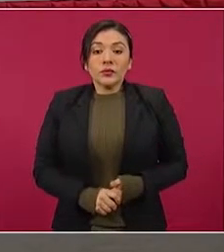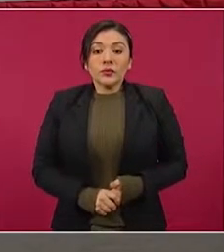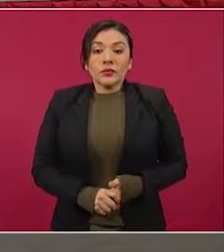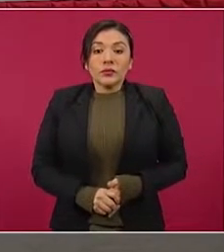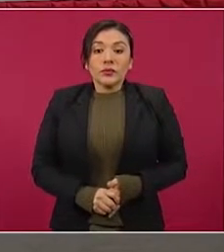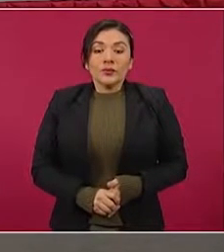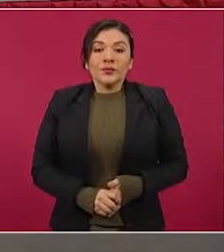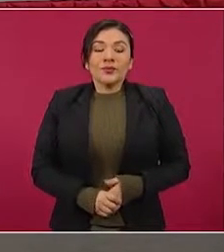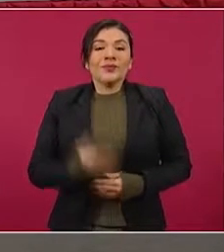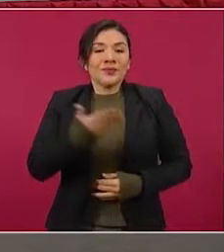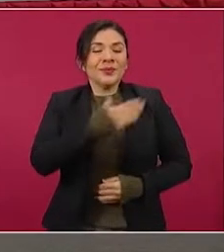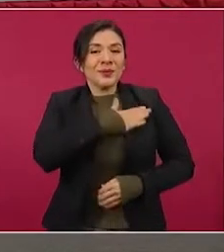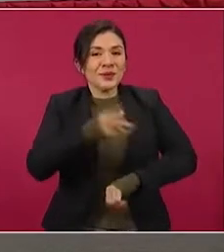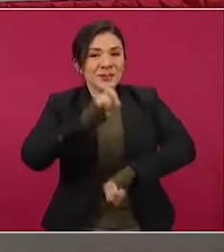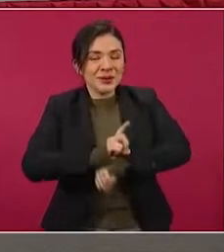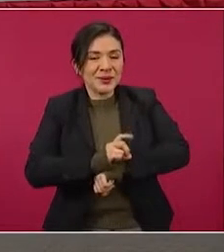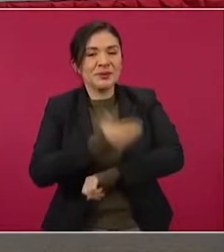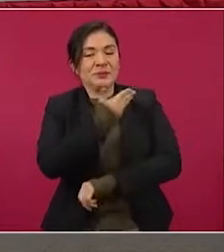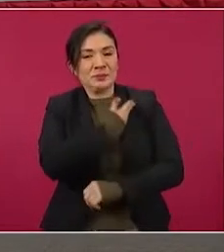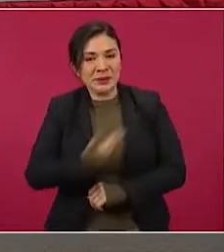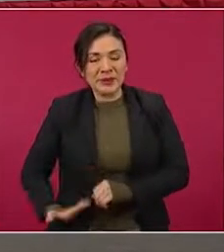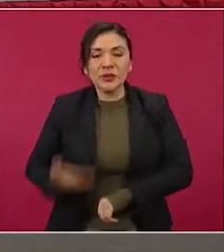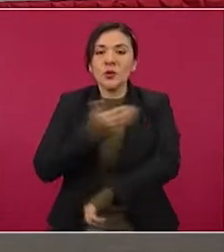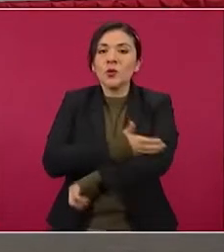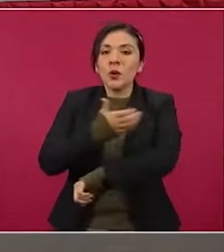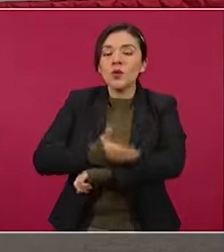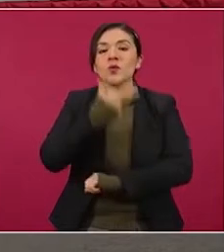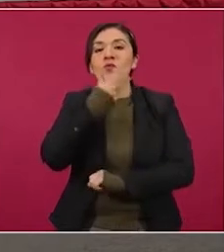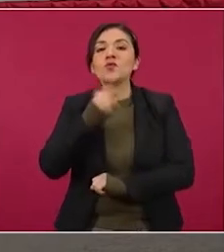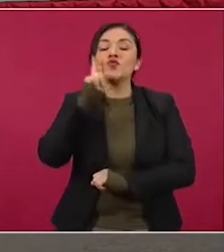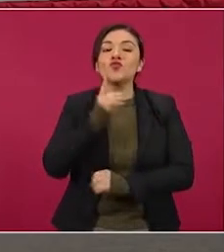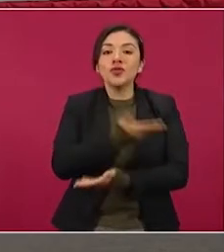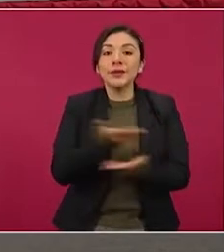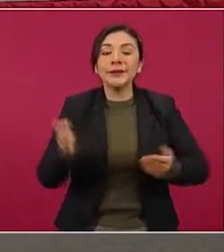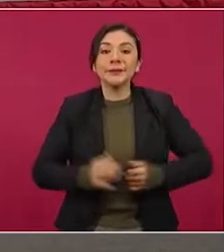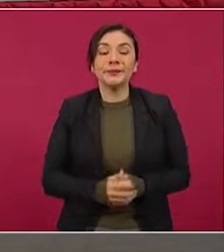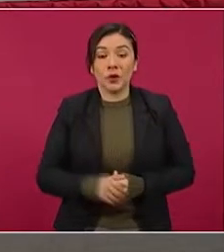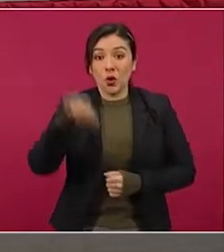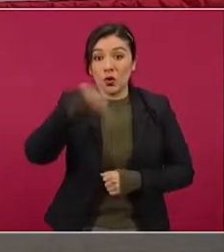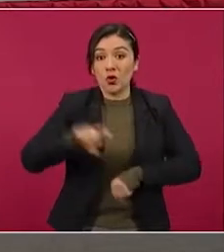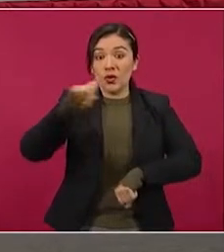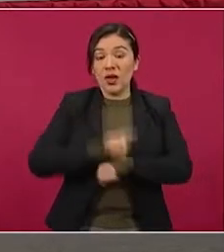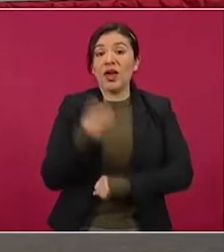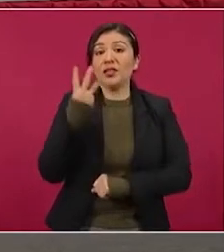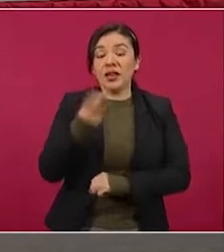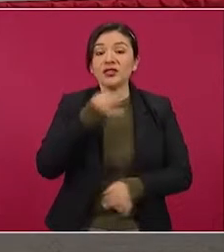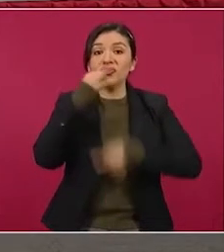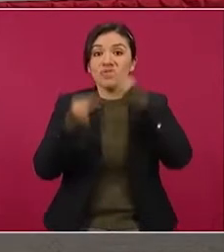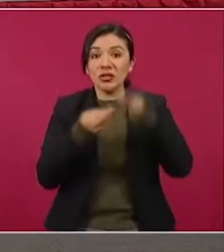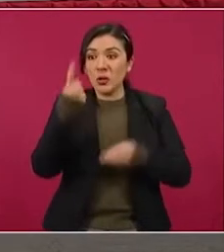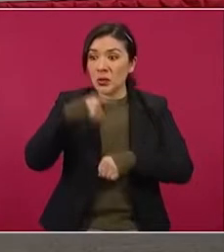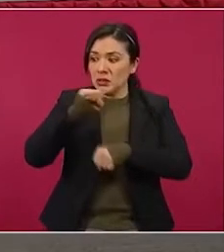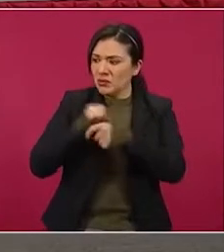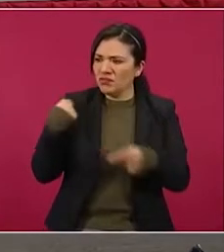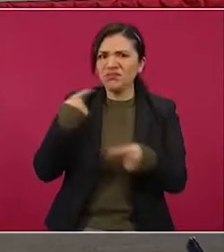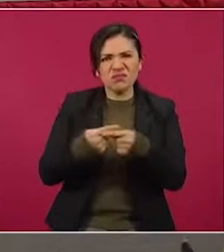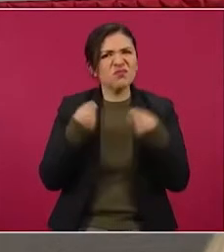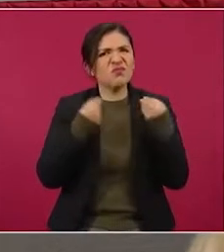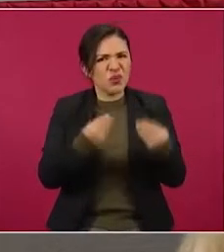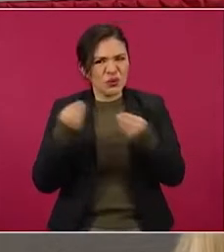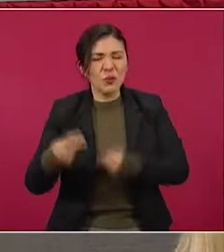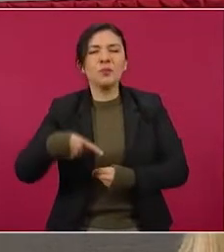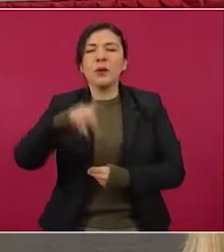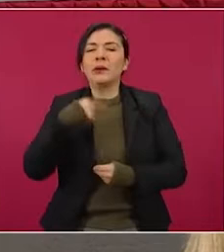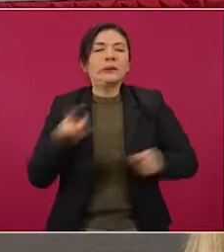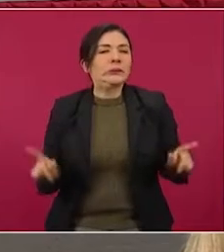Buen día, señor presidente, compañeras, compañeros. Hoy traemos tres notas, la semana estuvo cargada, pero lo vamos